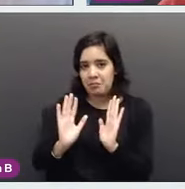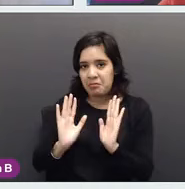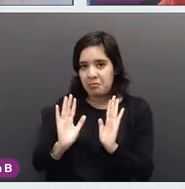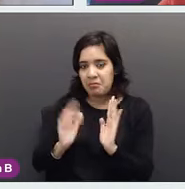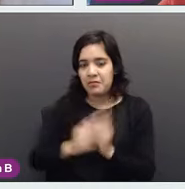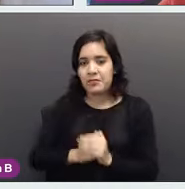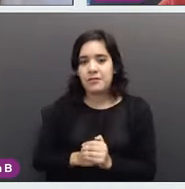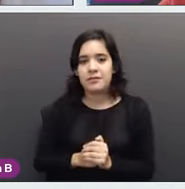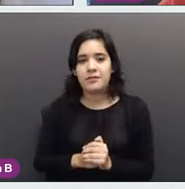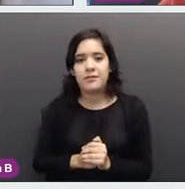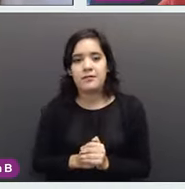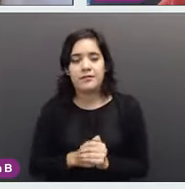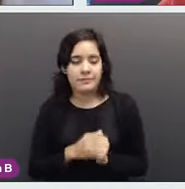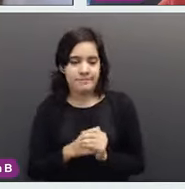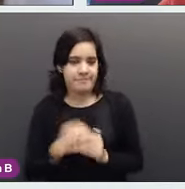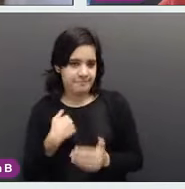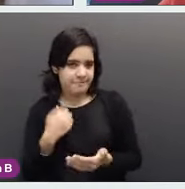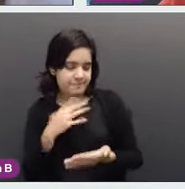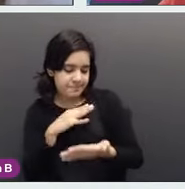Vamos a revisar.